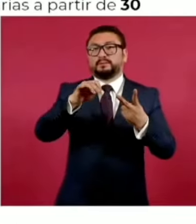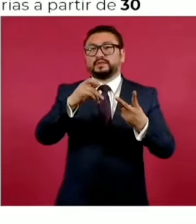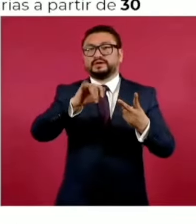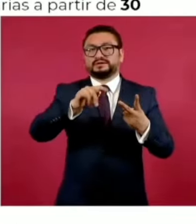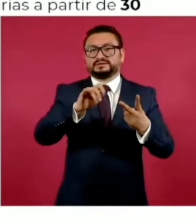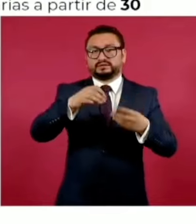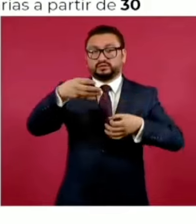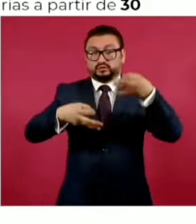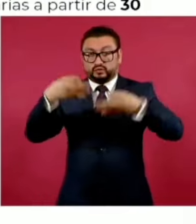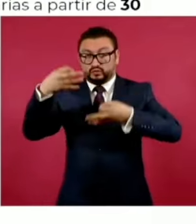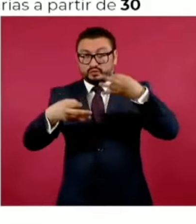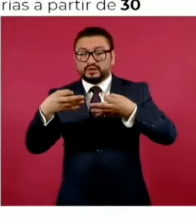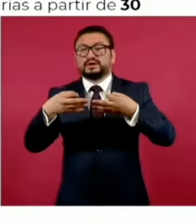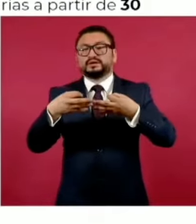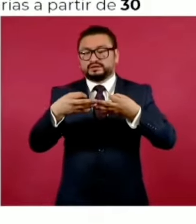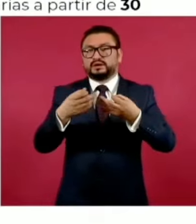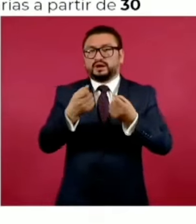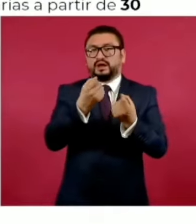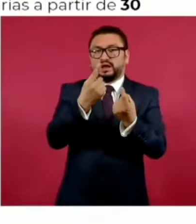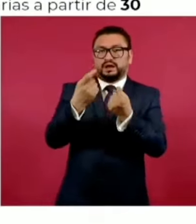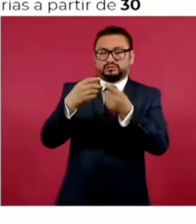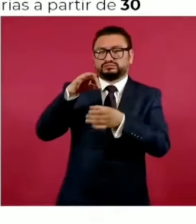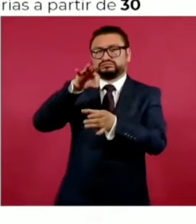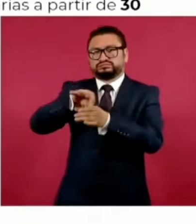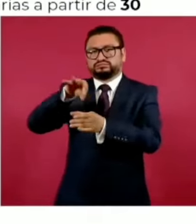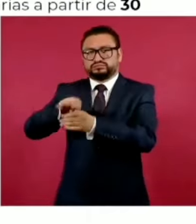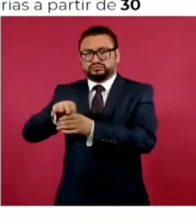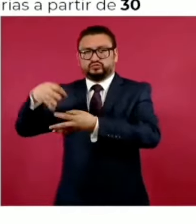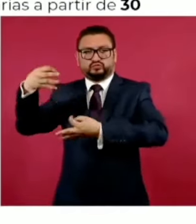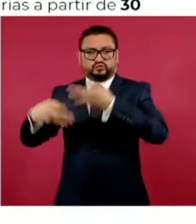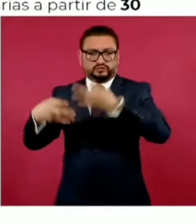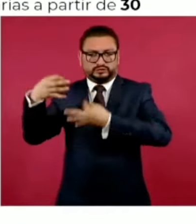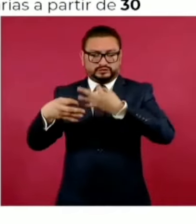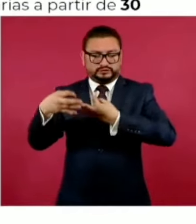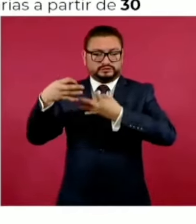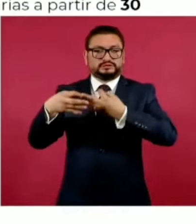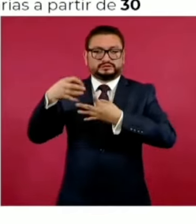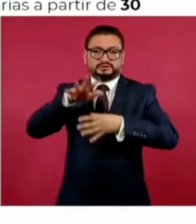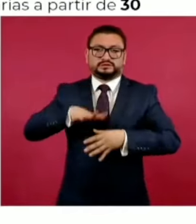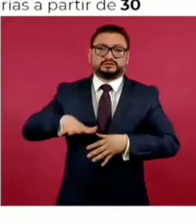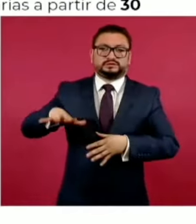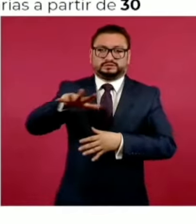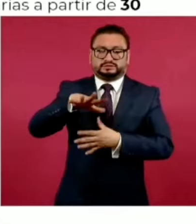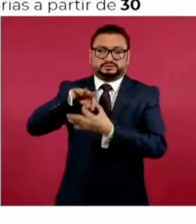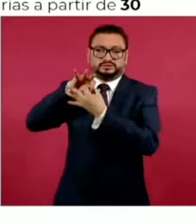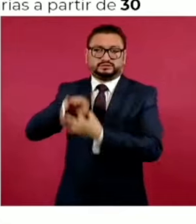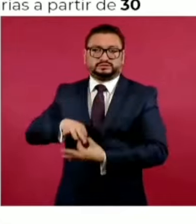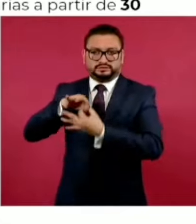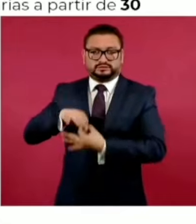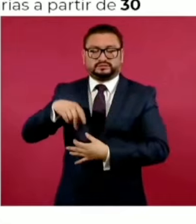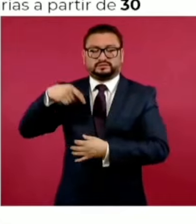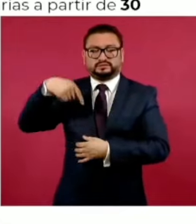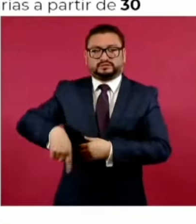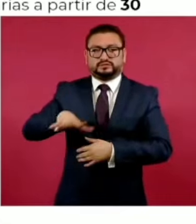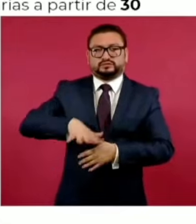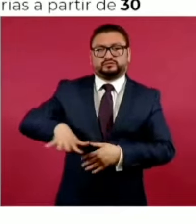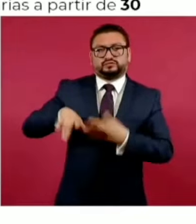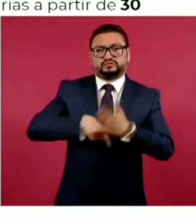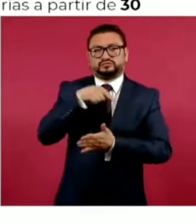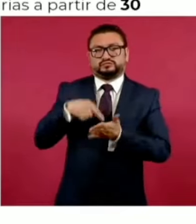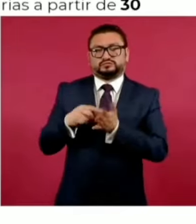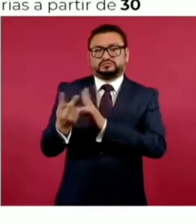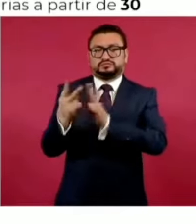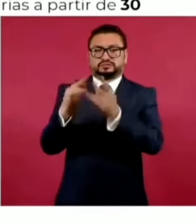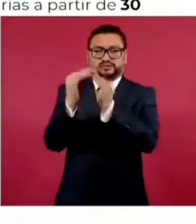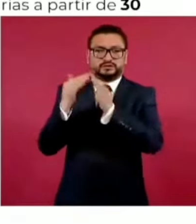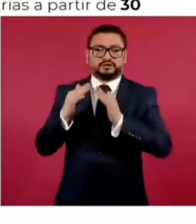jueces, a uno le tocará votar por los jueces y magistrados que correspondan a su circuito judicial,